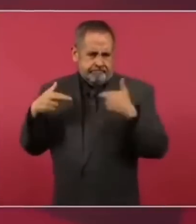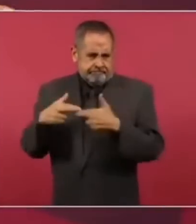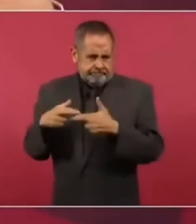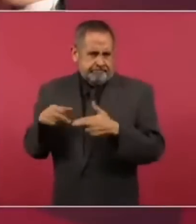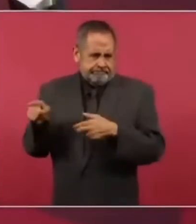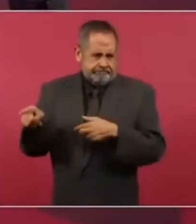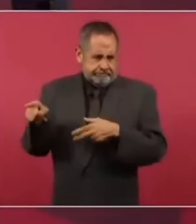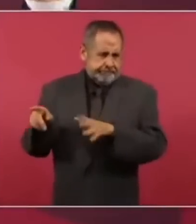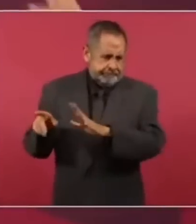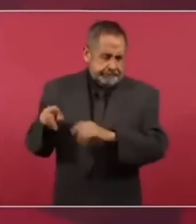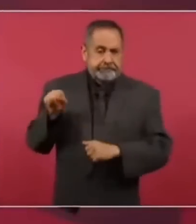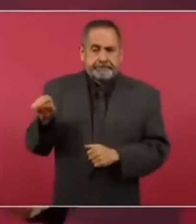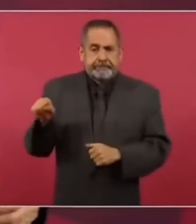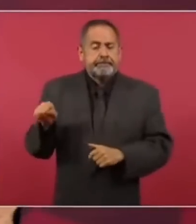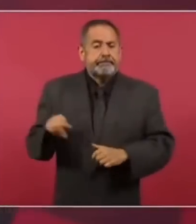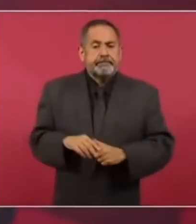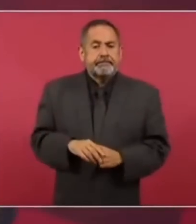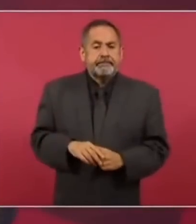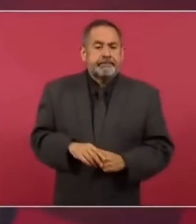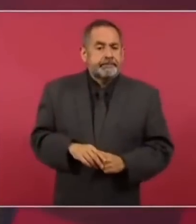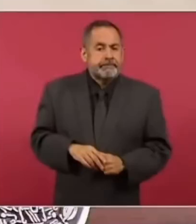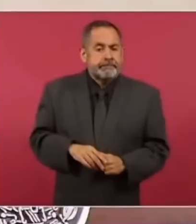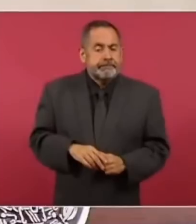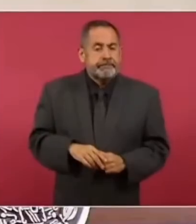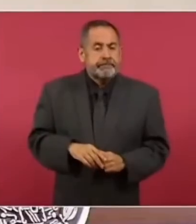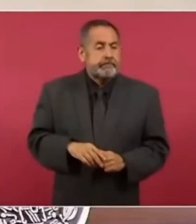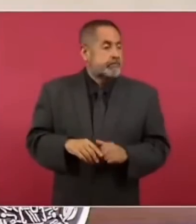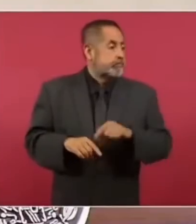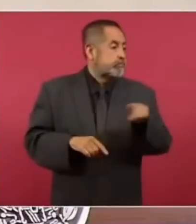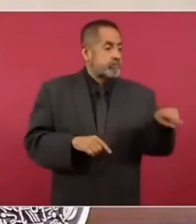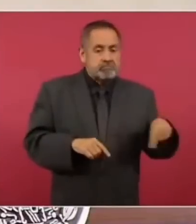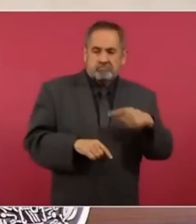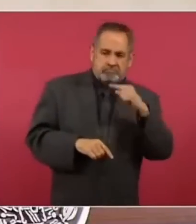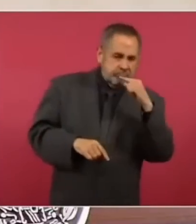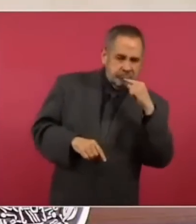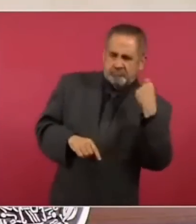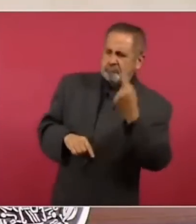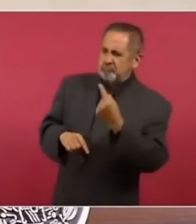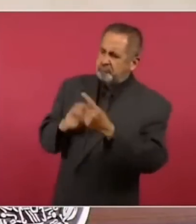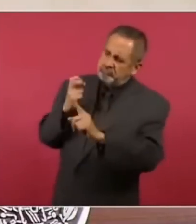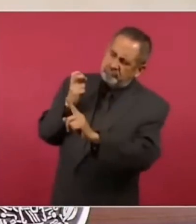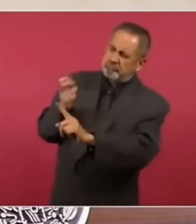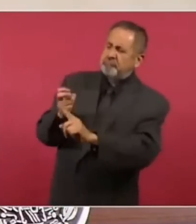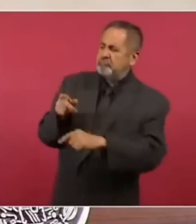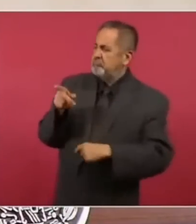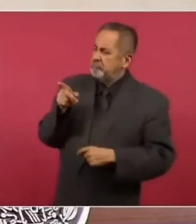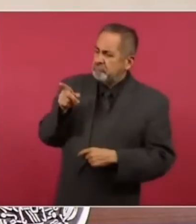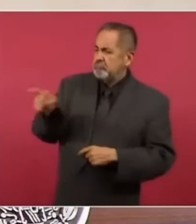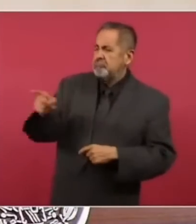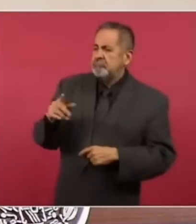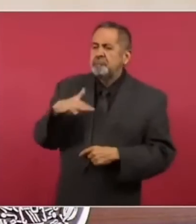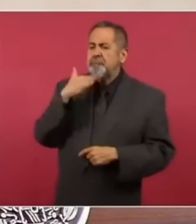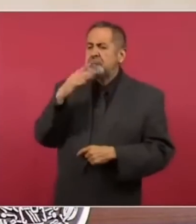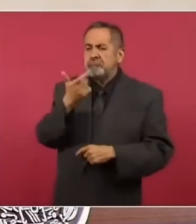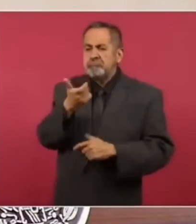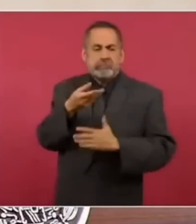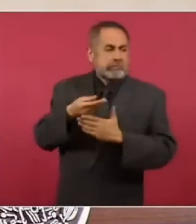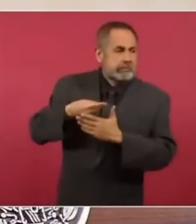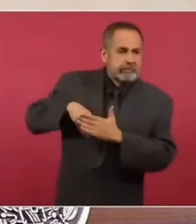lo acusaron de lavado de dinero.